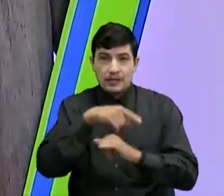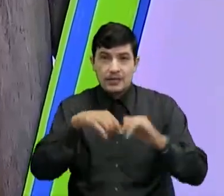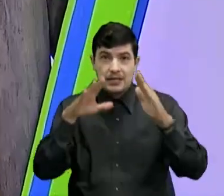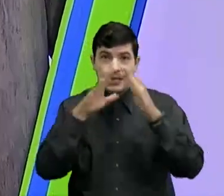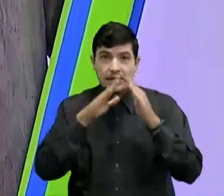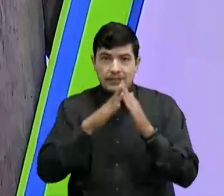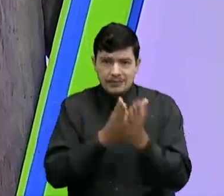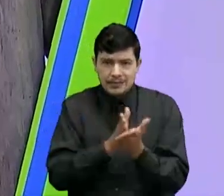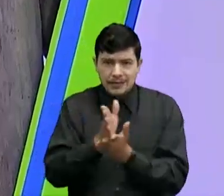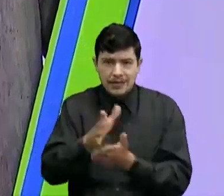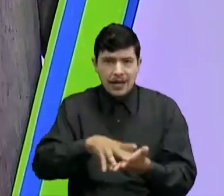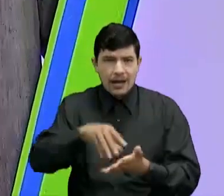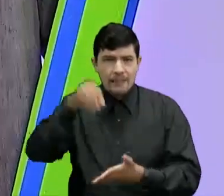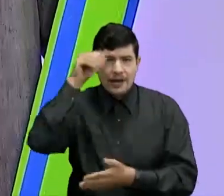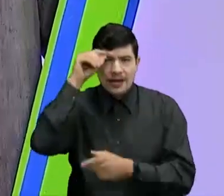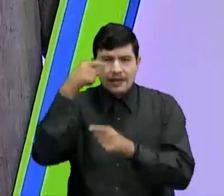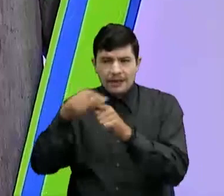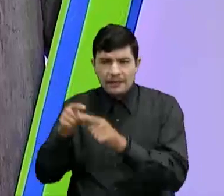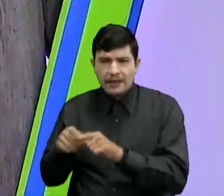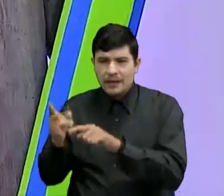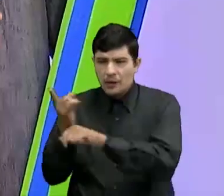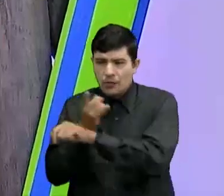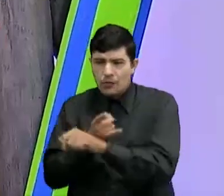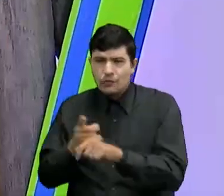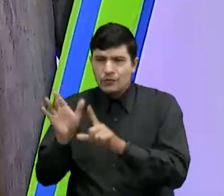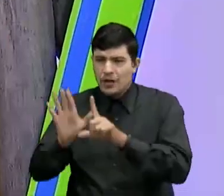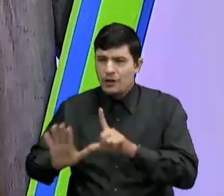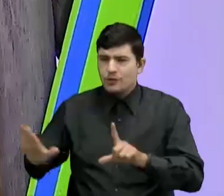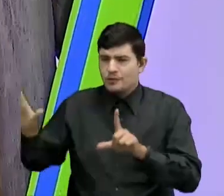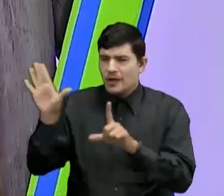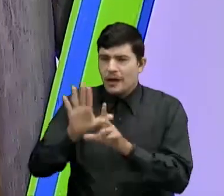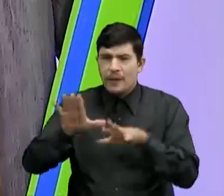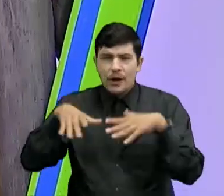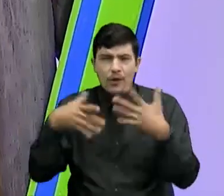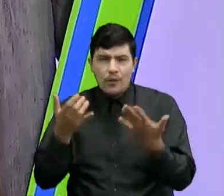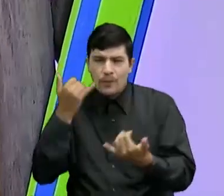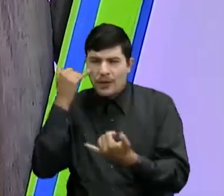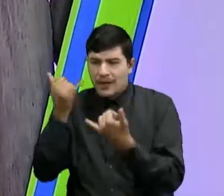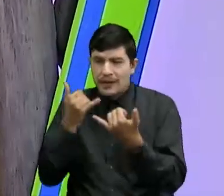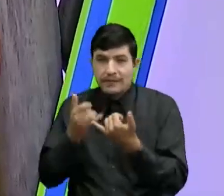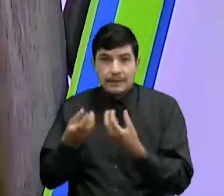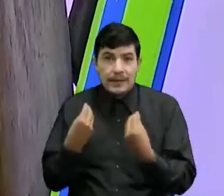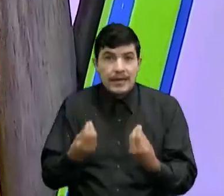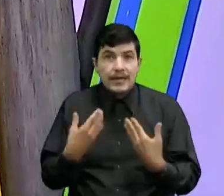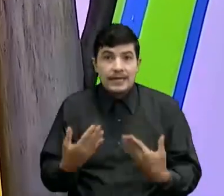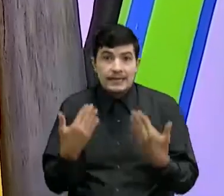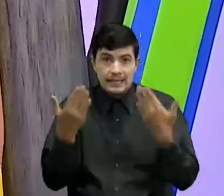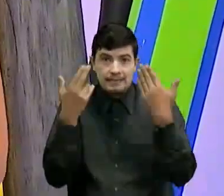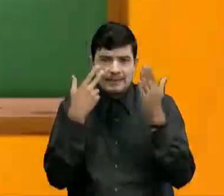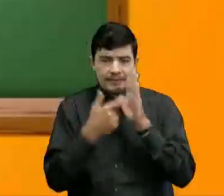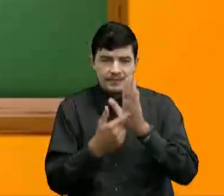sigan reforzando su aprendizaje Acerca del uso de los mapas Cómo se pueden ubicar allí Y para qué nos sirven Ahí lo tienen